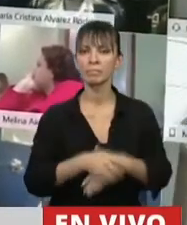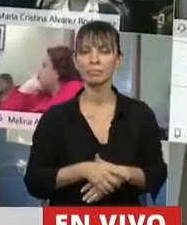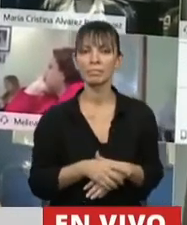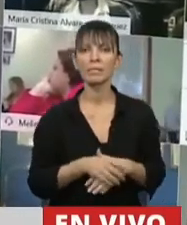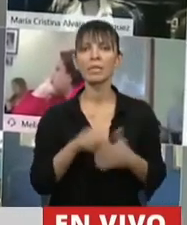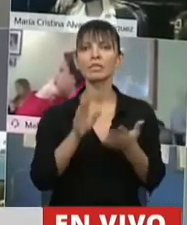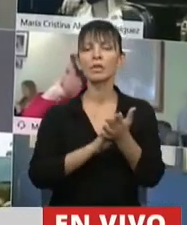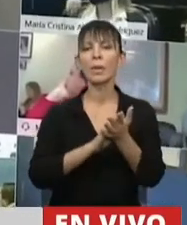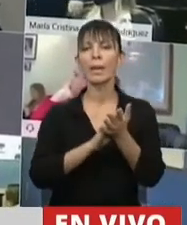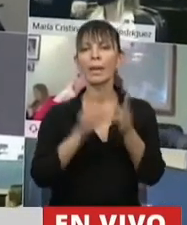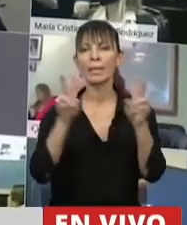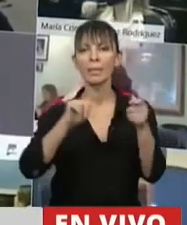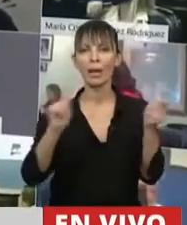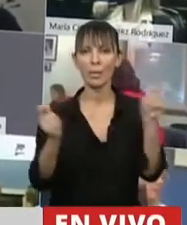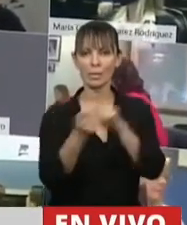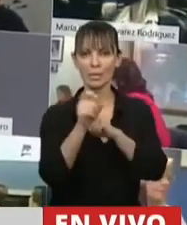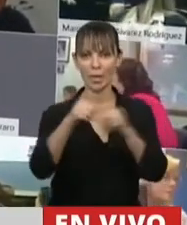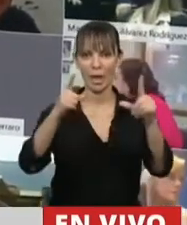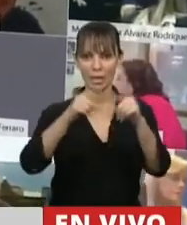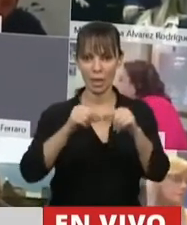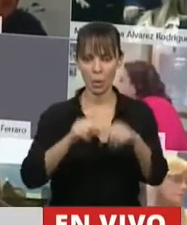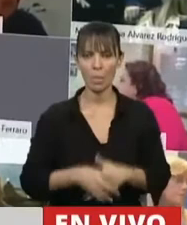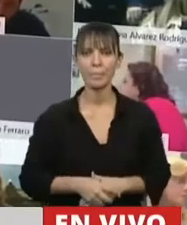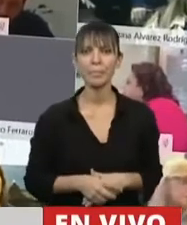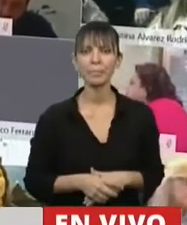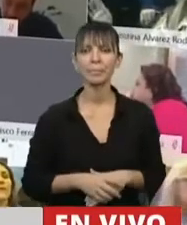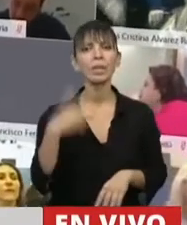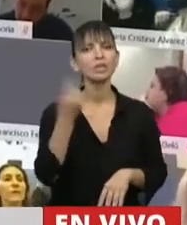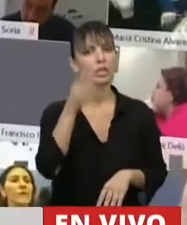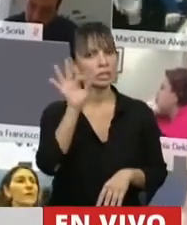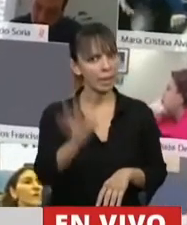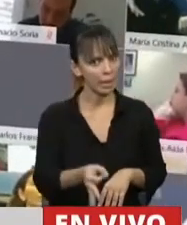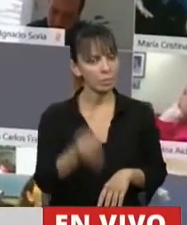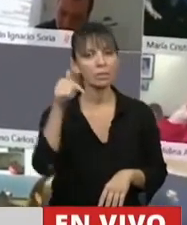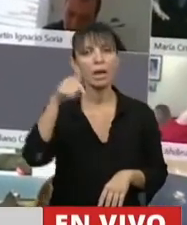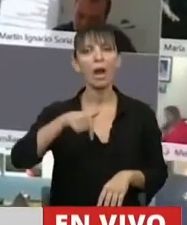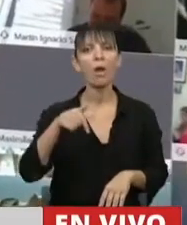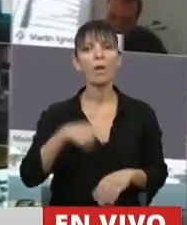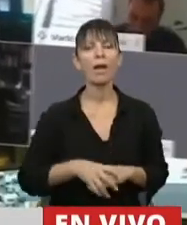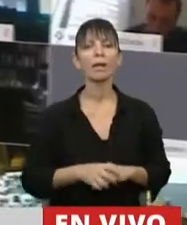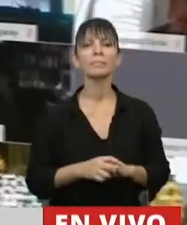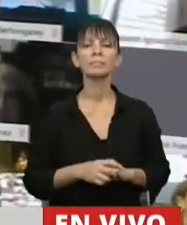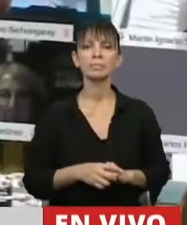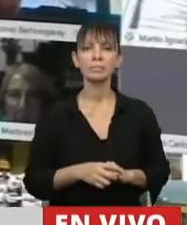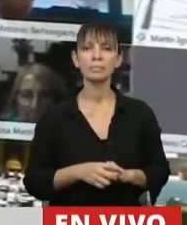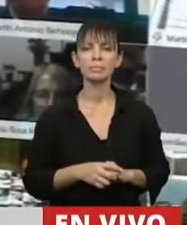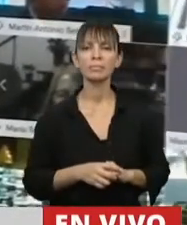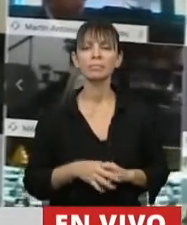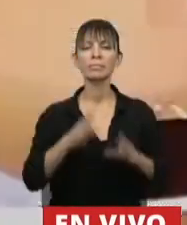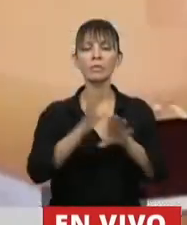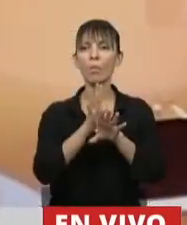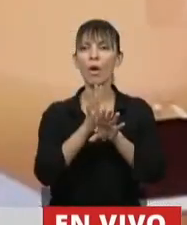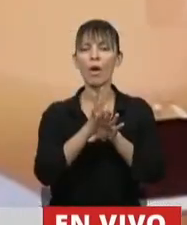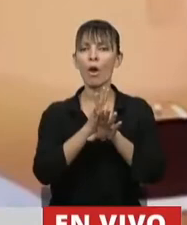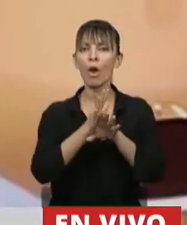modificación de este artículo. Somos conscientes que estamos tratando, señor Presidente, la punta de un